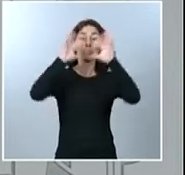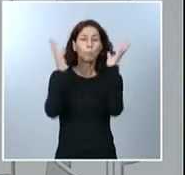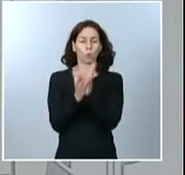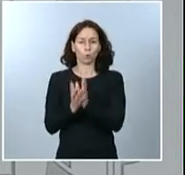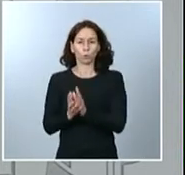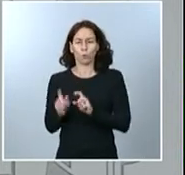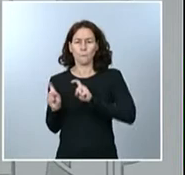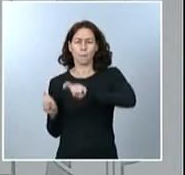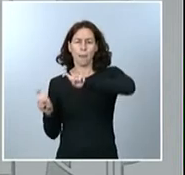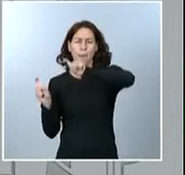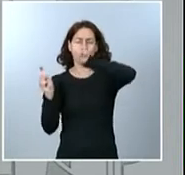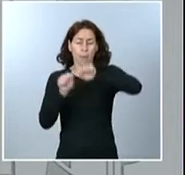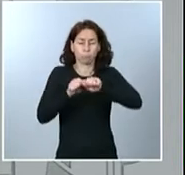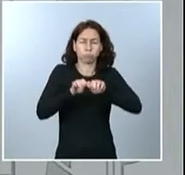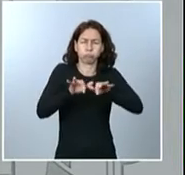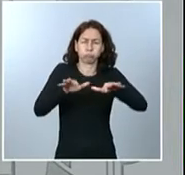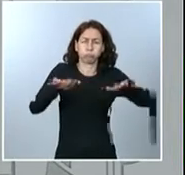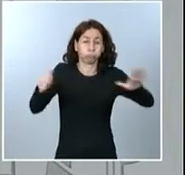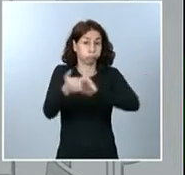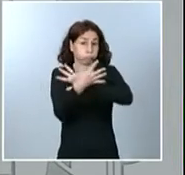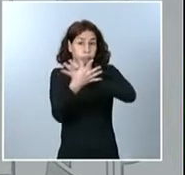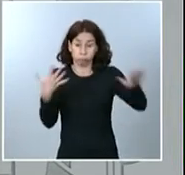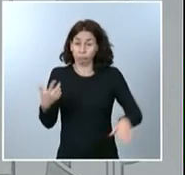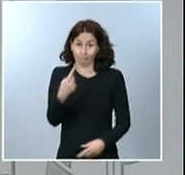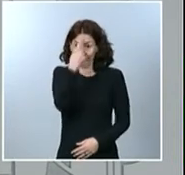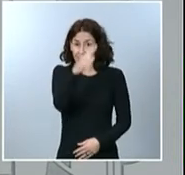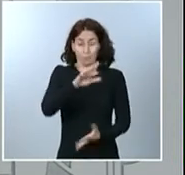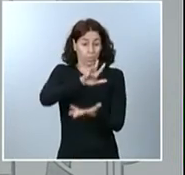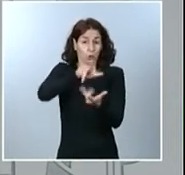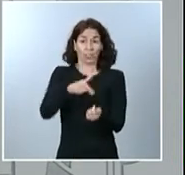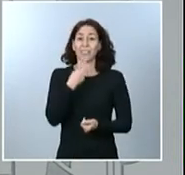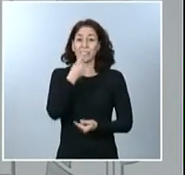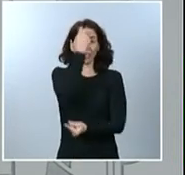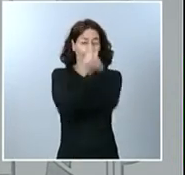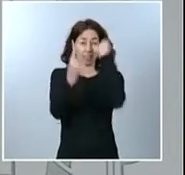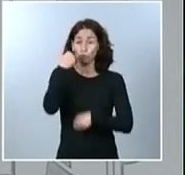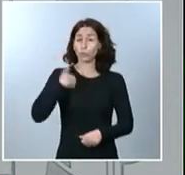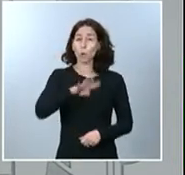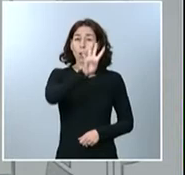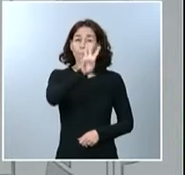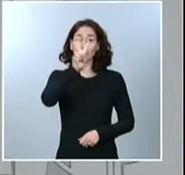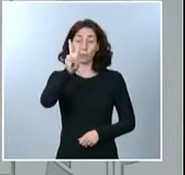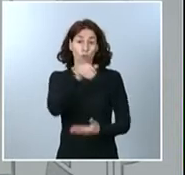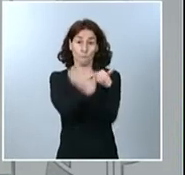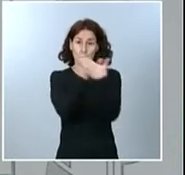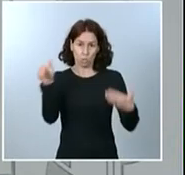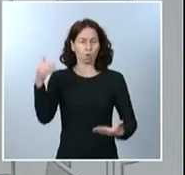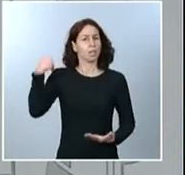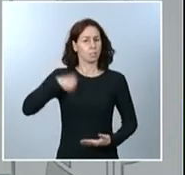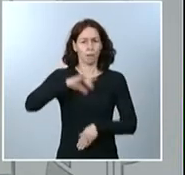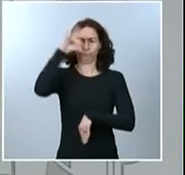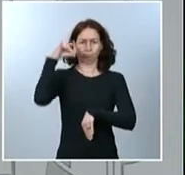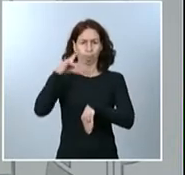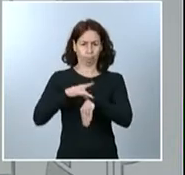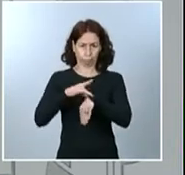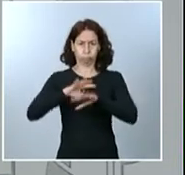en todos los medios de comunicación. Ustedes están viendo los datos. Ya suman más de 42 millones de afectados contabilizados oficialmente en todo el mundo y,